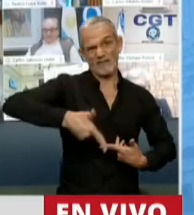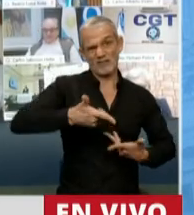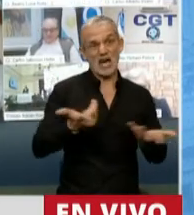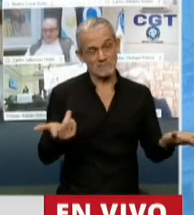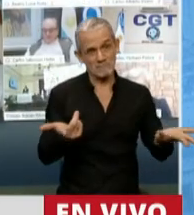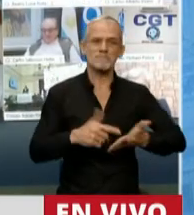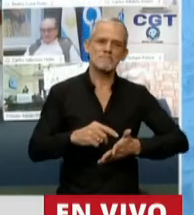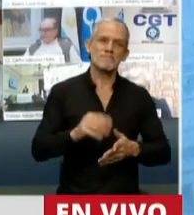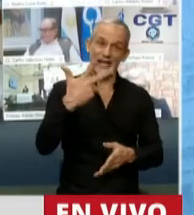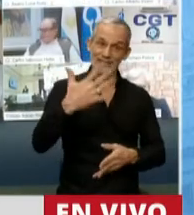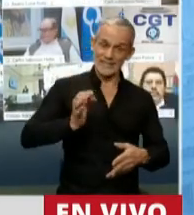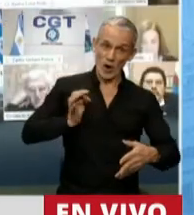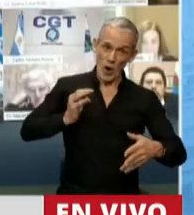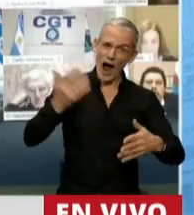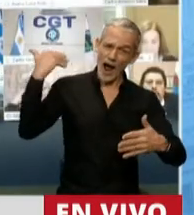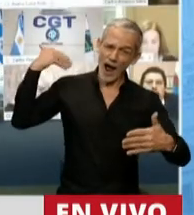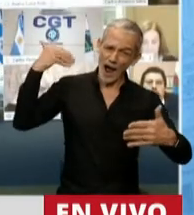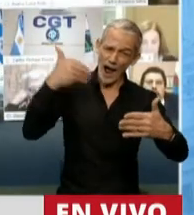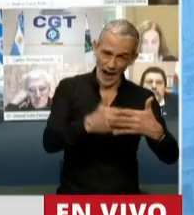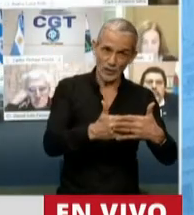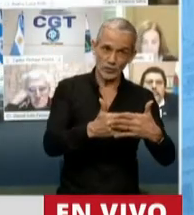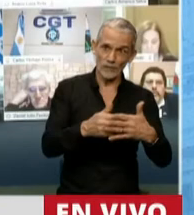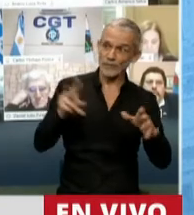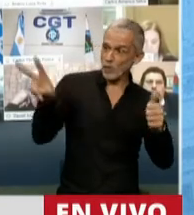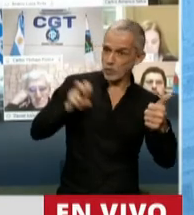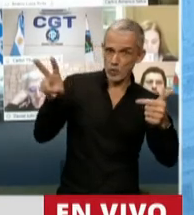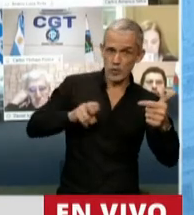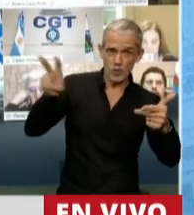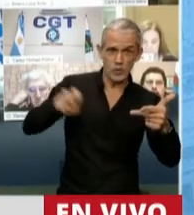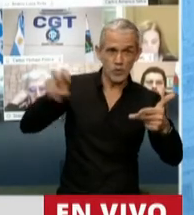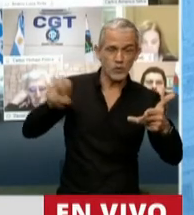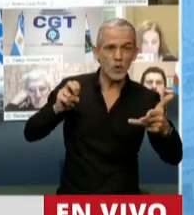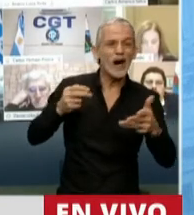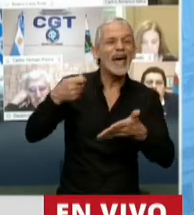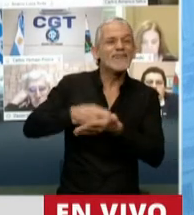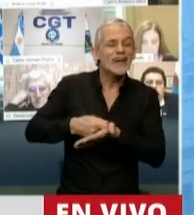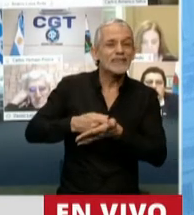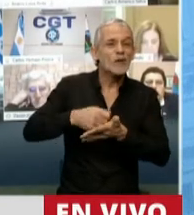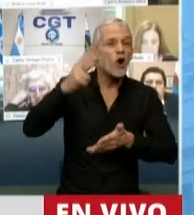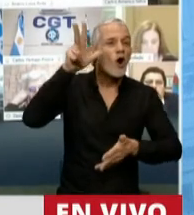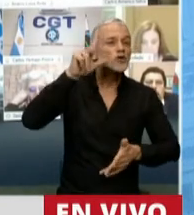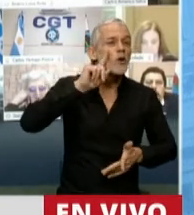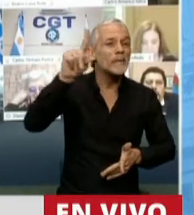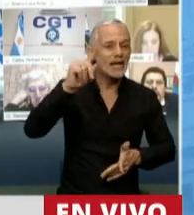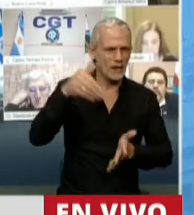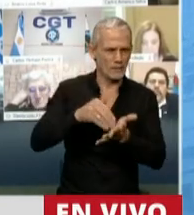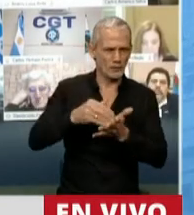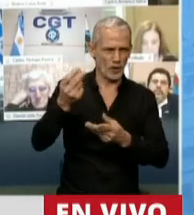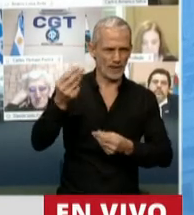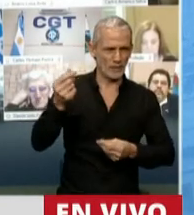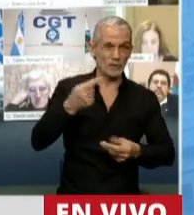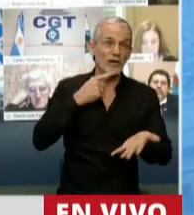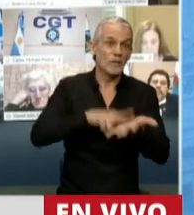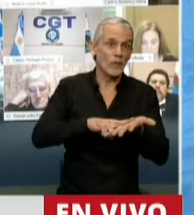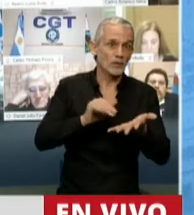que hace más de cinco años atrás percibió en efectivo 8.000 millones de pesos de impuestos que